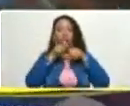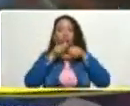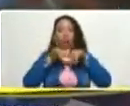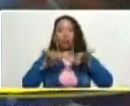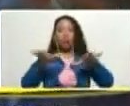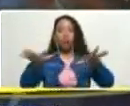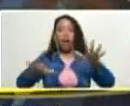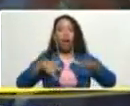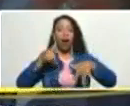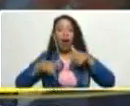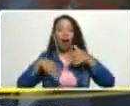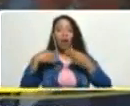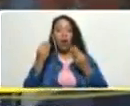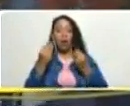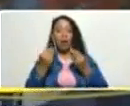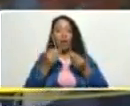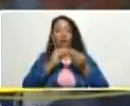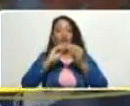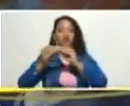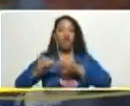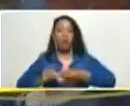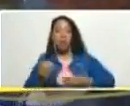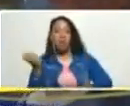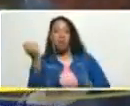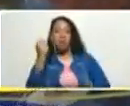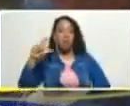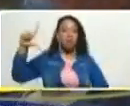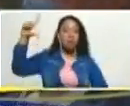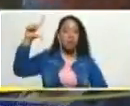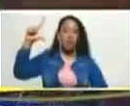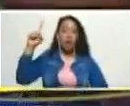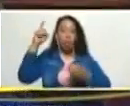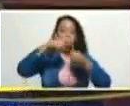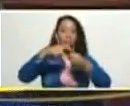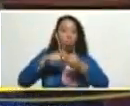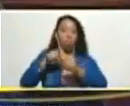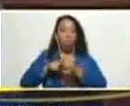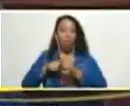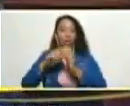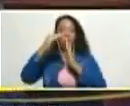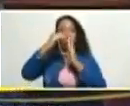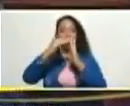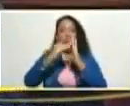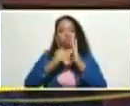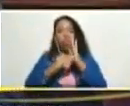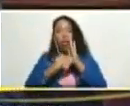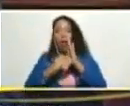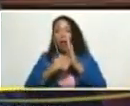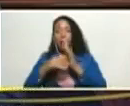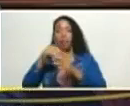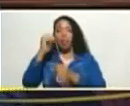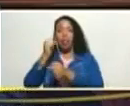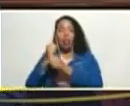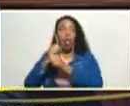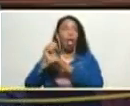económica y una generación mayor de empleo ha bajado el desempleo de manera sustantiva